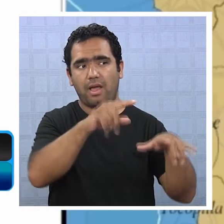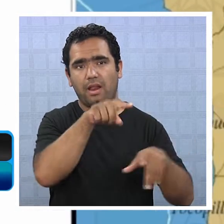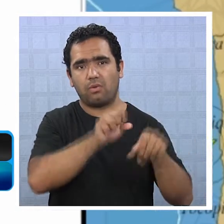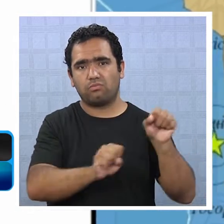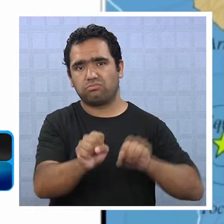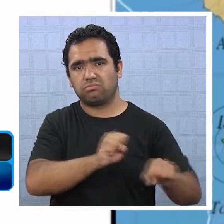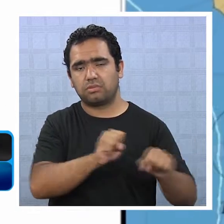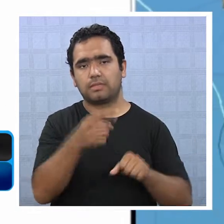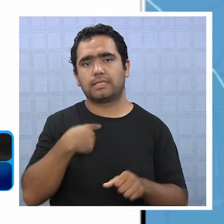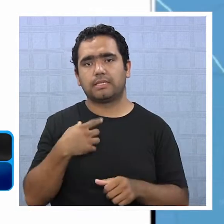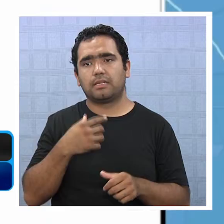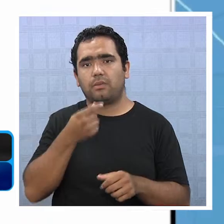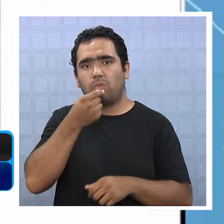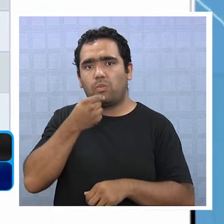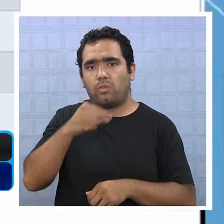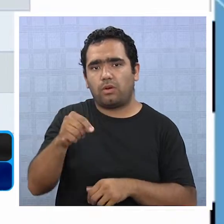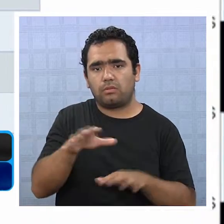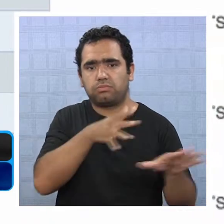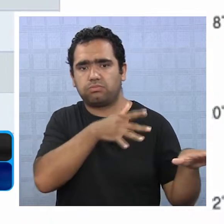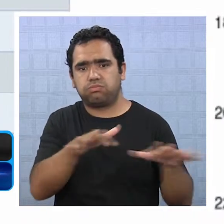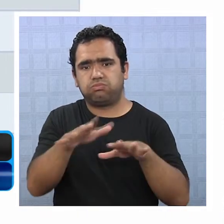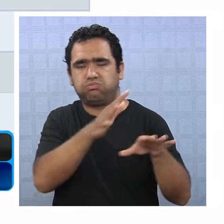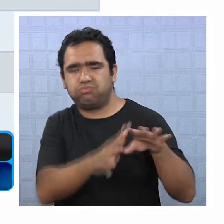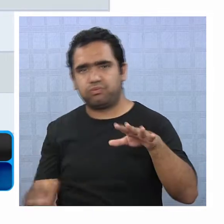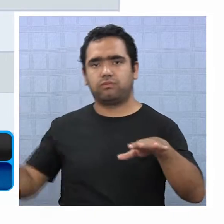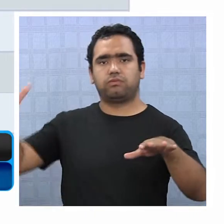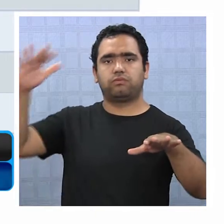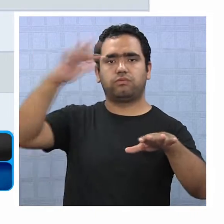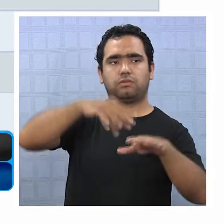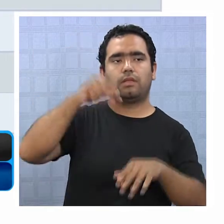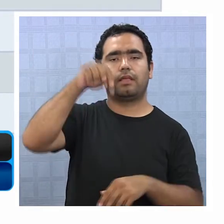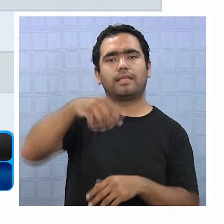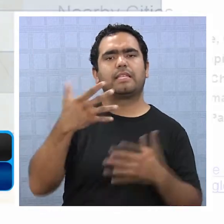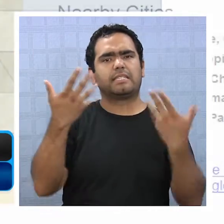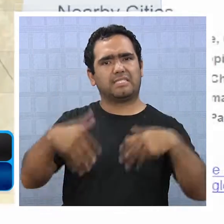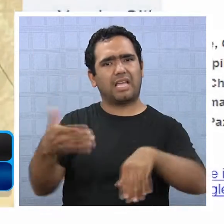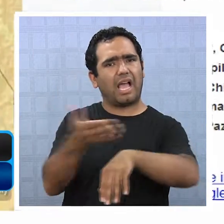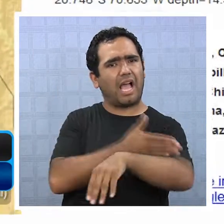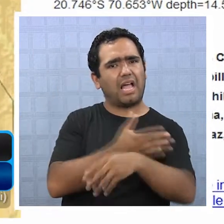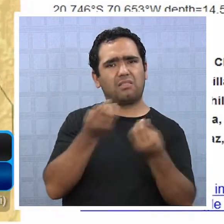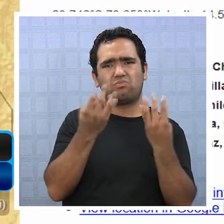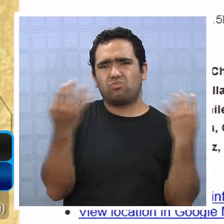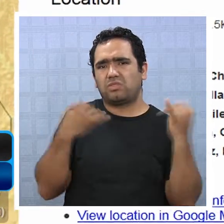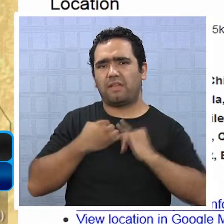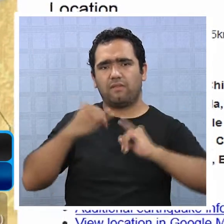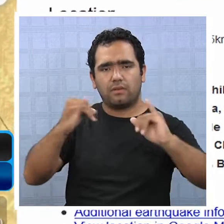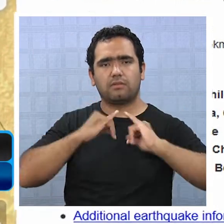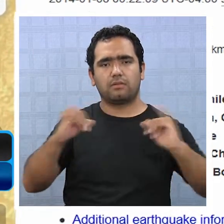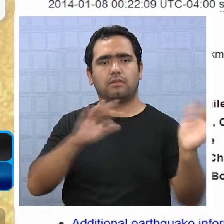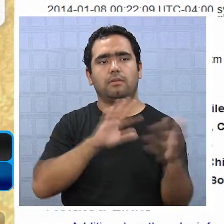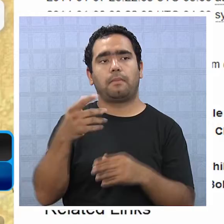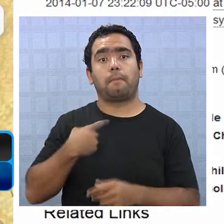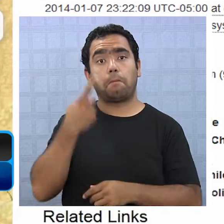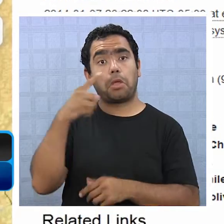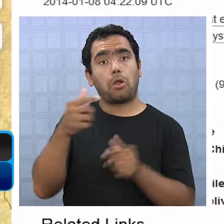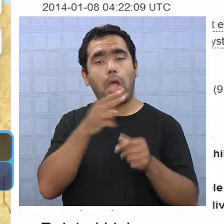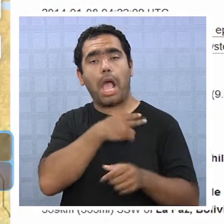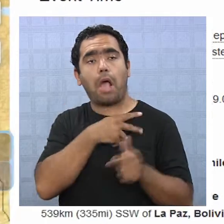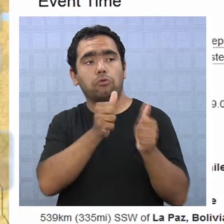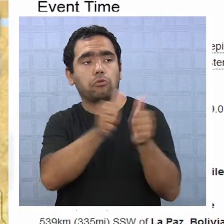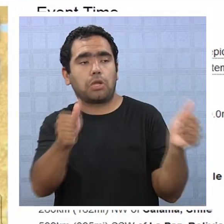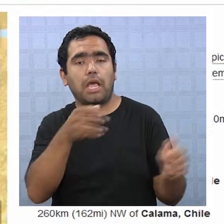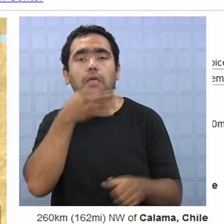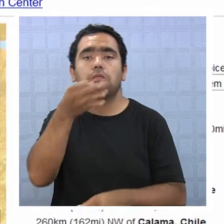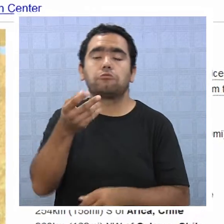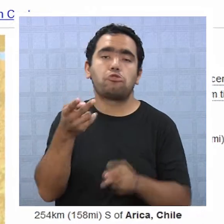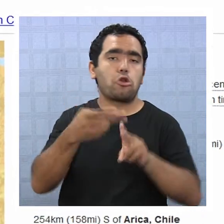el mar, da para pensar que nos acercamos al temido maremoto anunciado por expertos en sismología durante años. Pero las autoridades aseguran otra